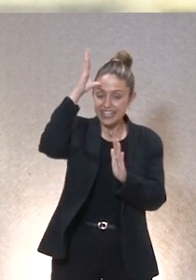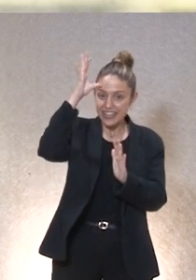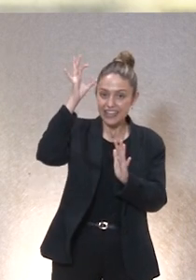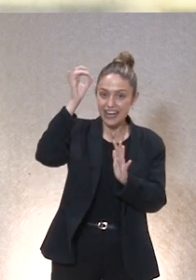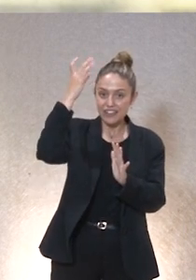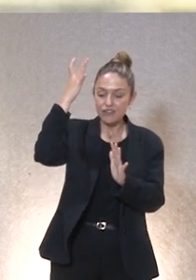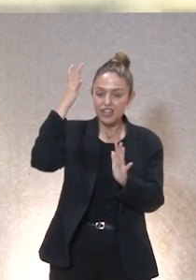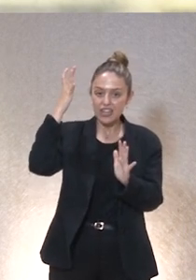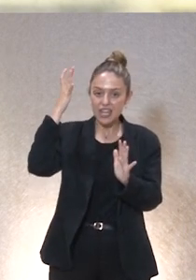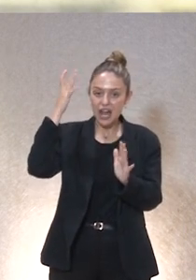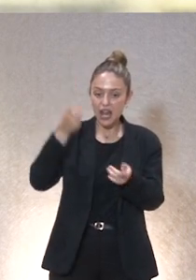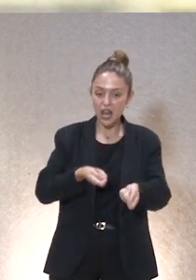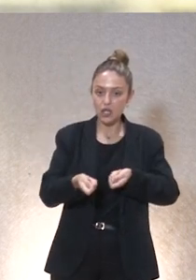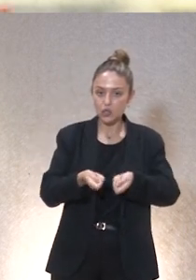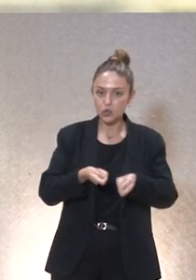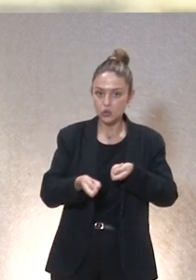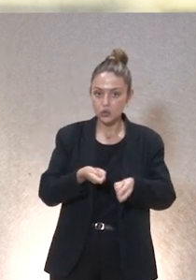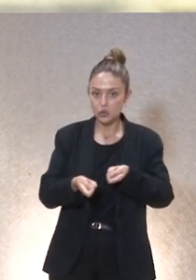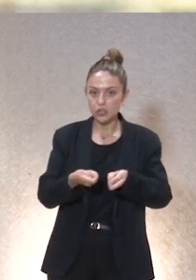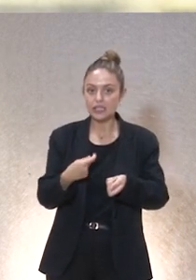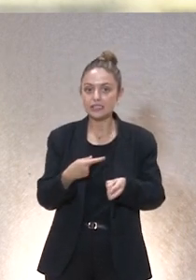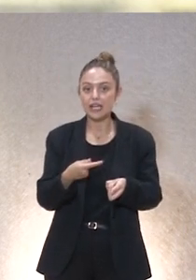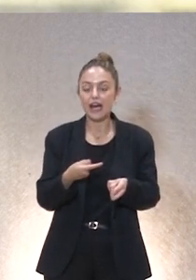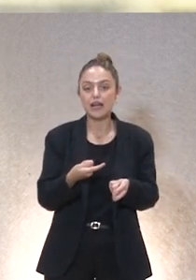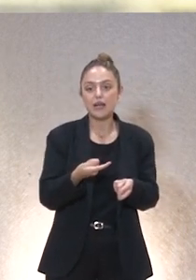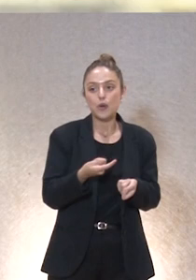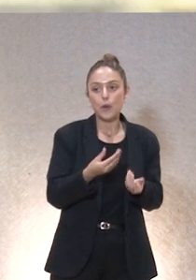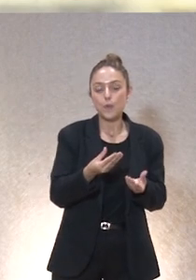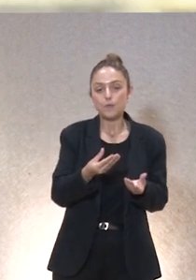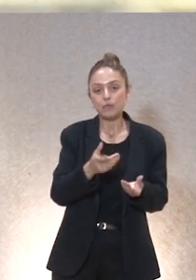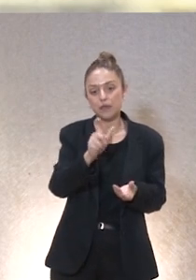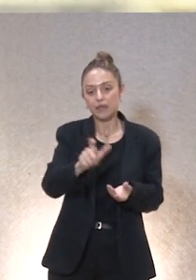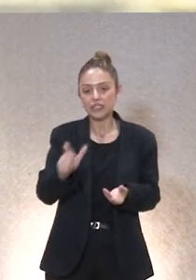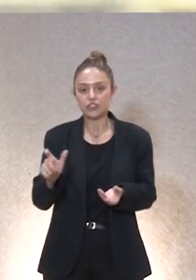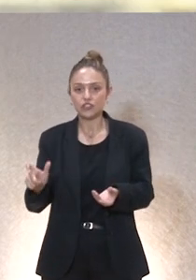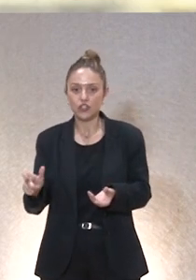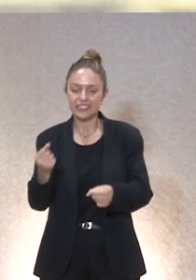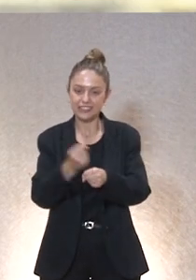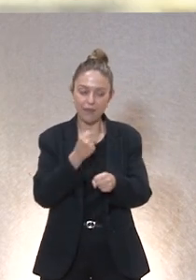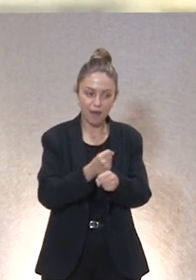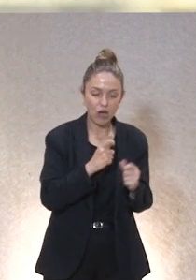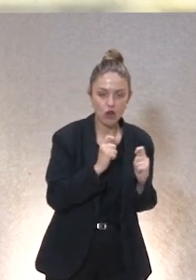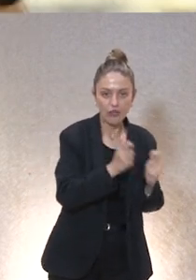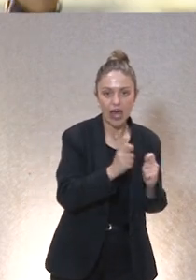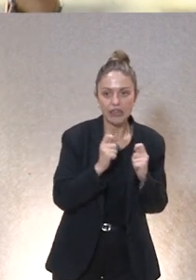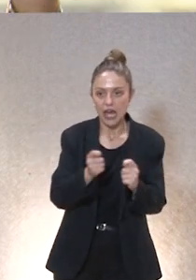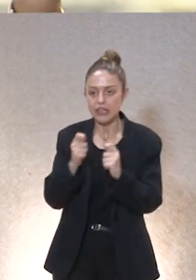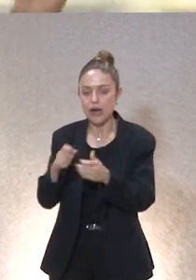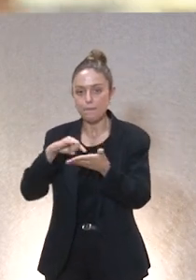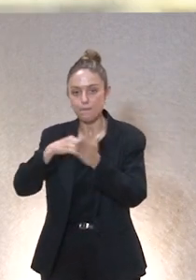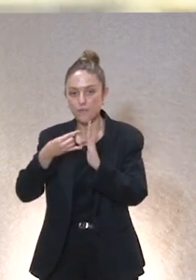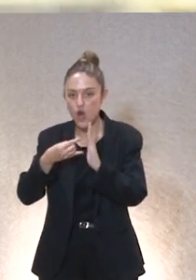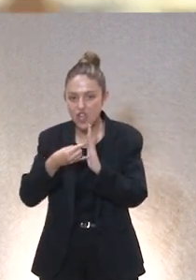dé para comer a muchos abogados y va a generar bueno ya está generando proyectos de